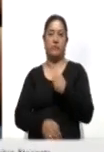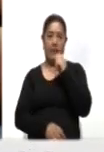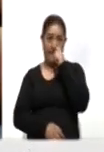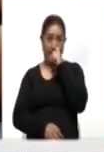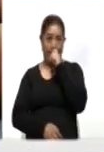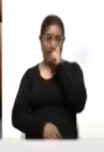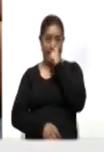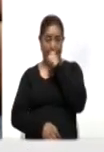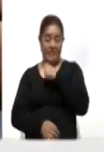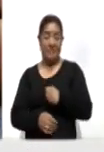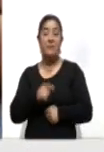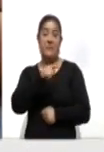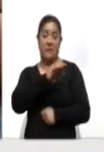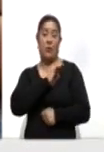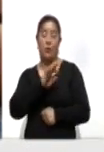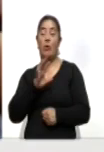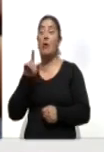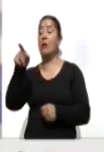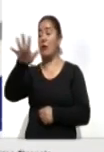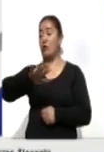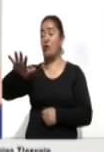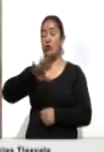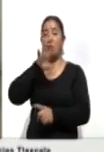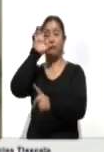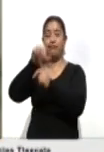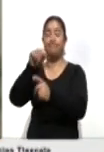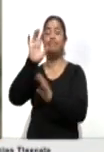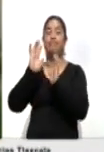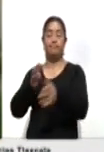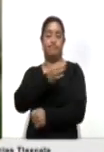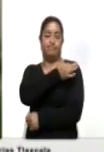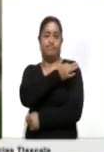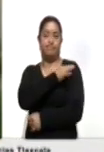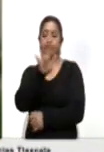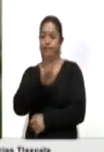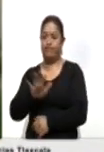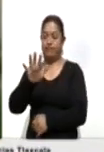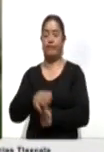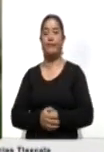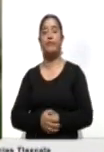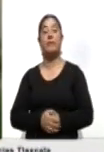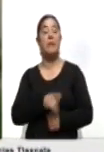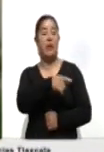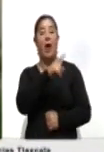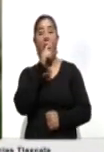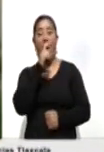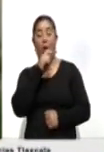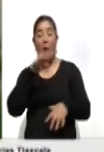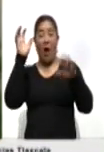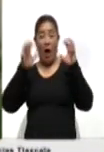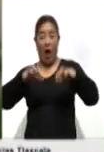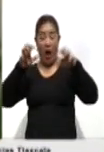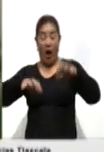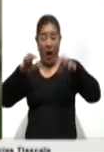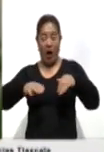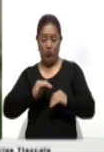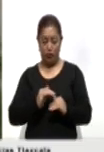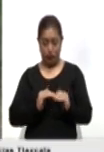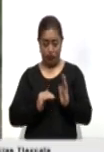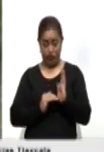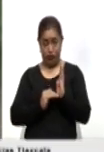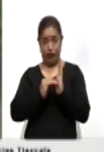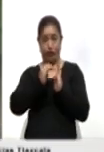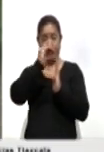alcanzar la meta de inmunización de su población. Un aumento en el nivel del agua debido a las continuas lluvias ha puesto fin a los